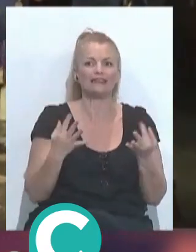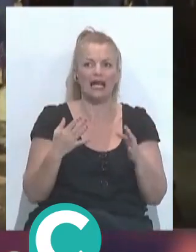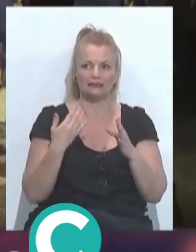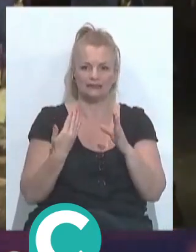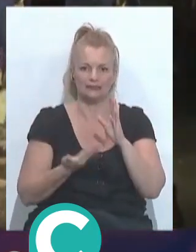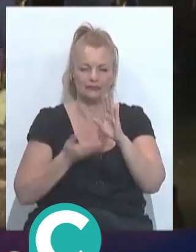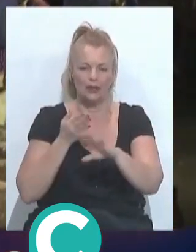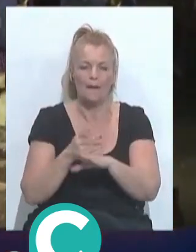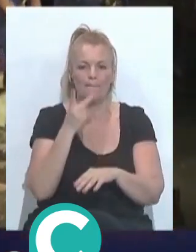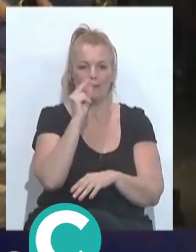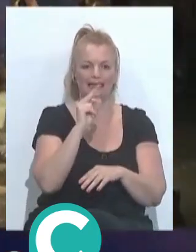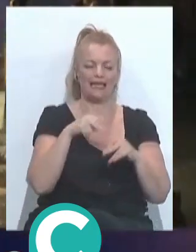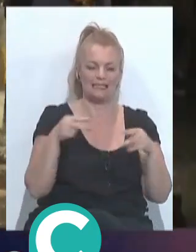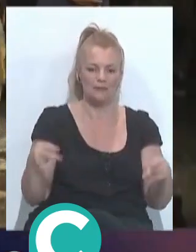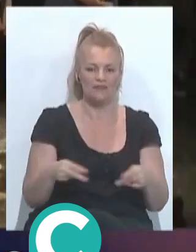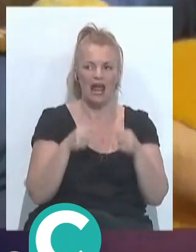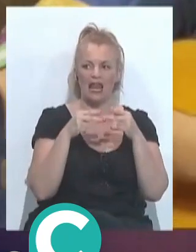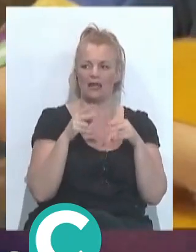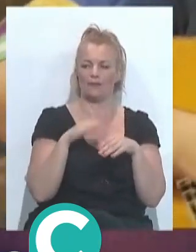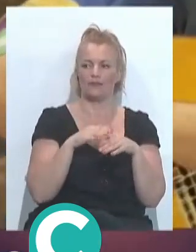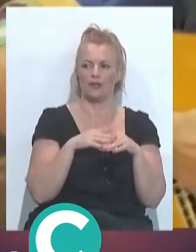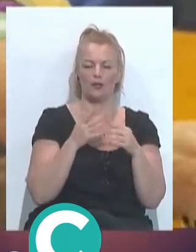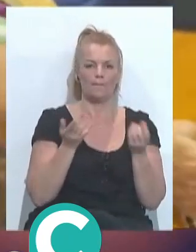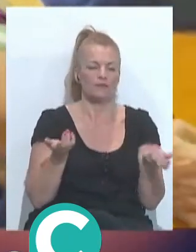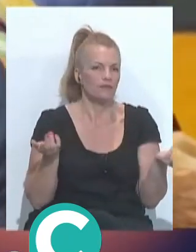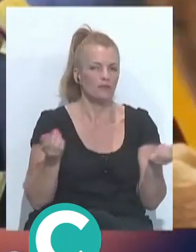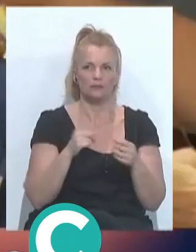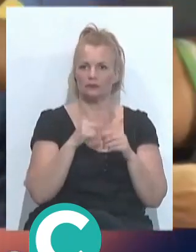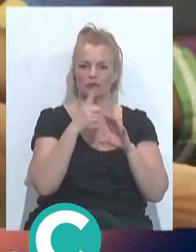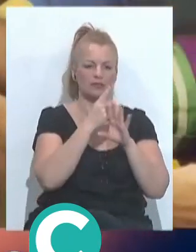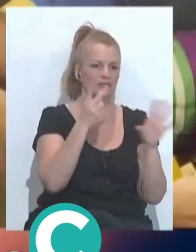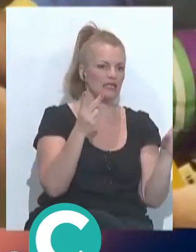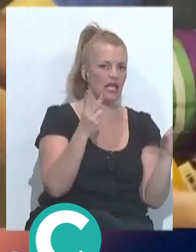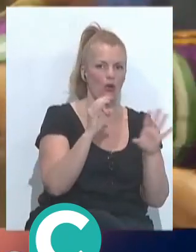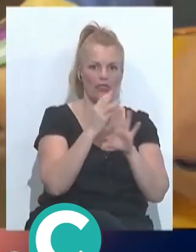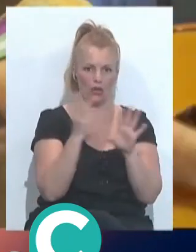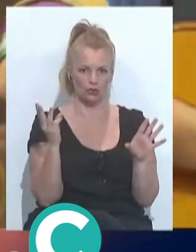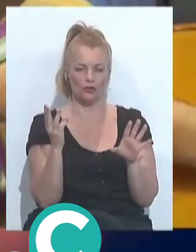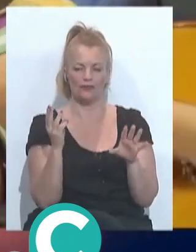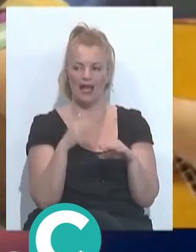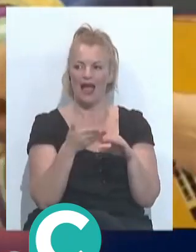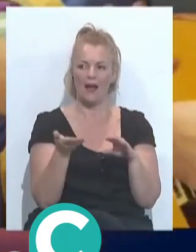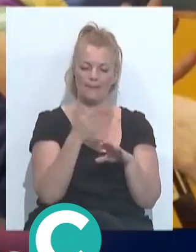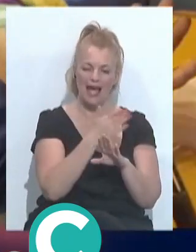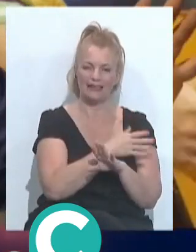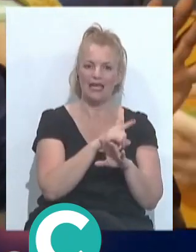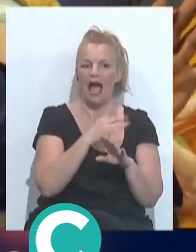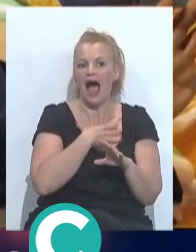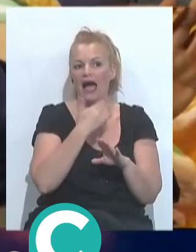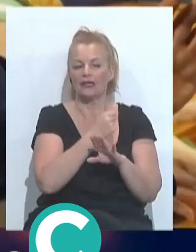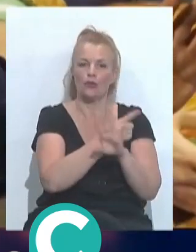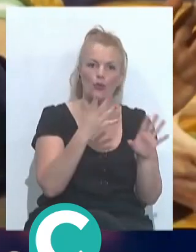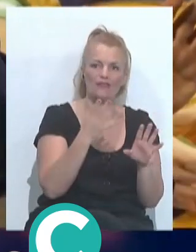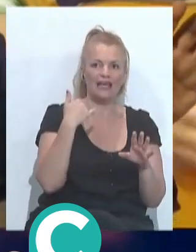20 en semifinales o la idea de vuelta. sé cuánto era, 17 o 18. Pues antes podía pasar 19,